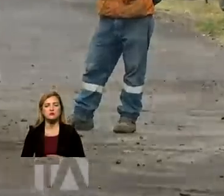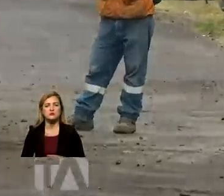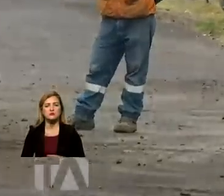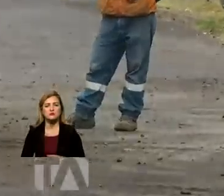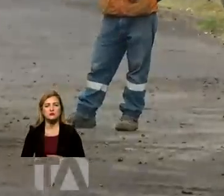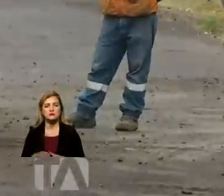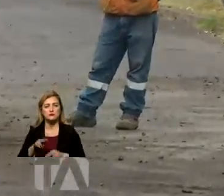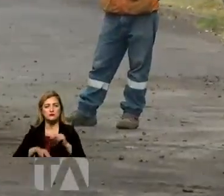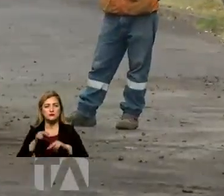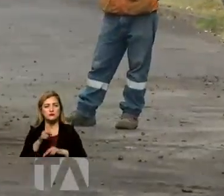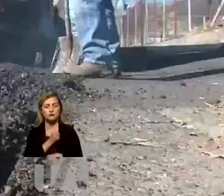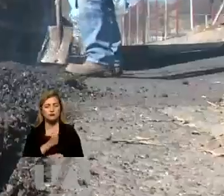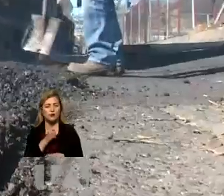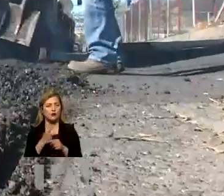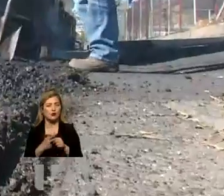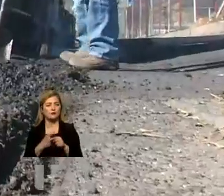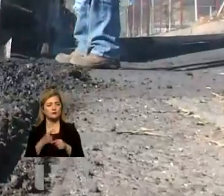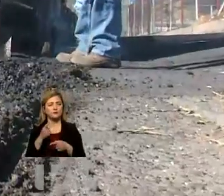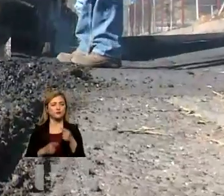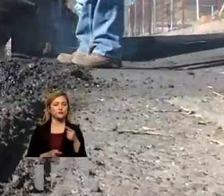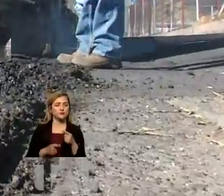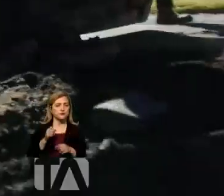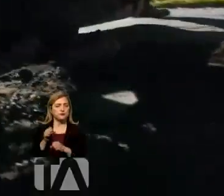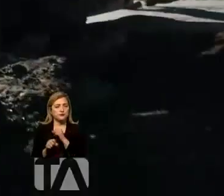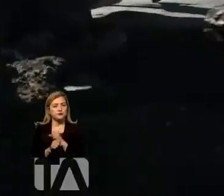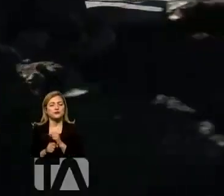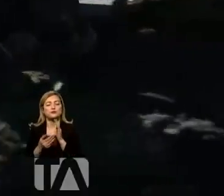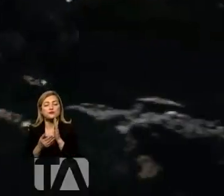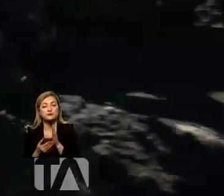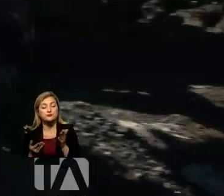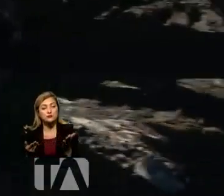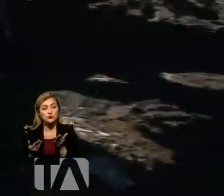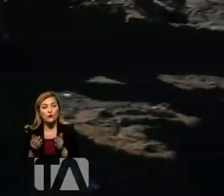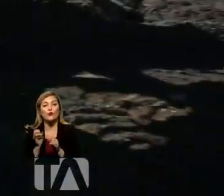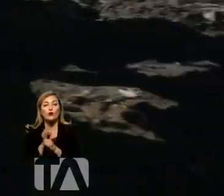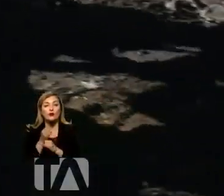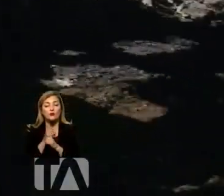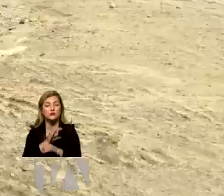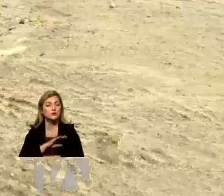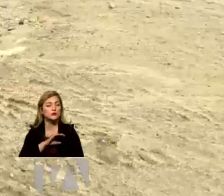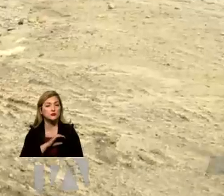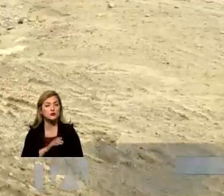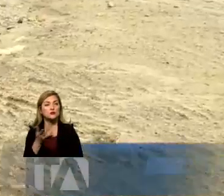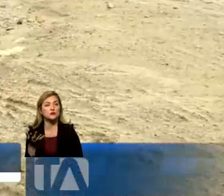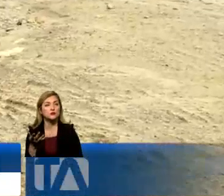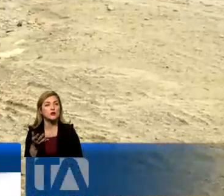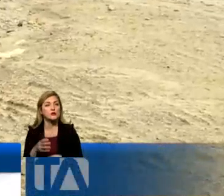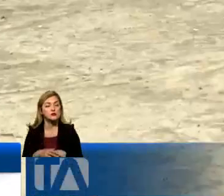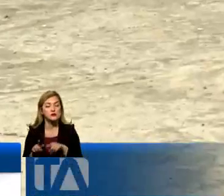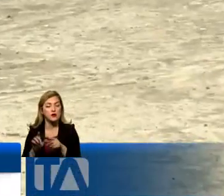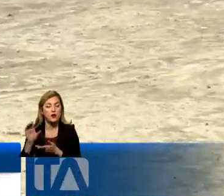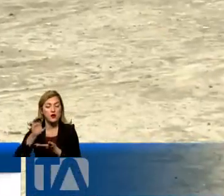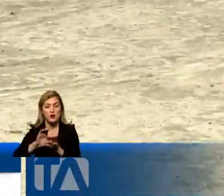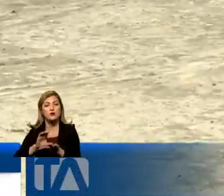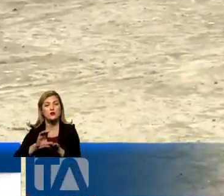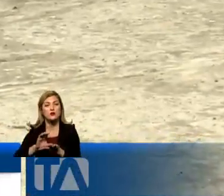Hay obras con las que lamentablemente Quito no podrá contar este año. Esto a pesar de que las instituciones municipales tenían recursos asignados.